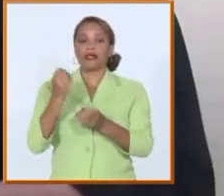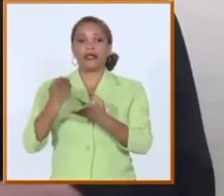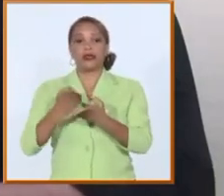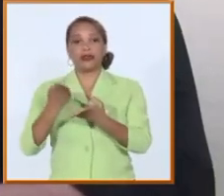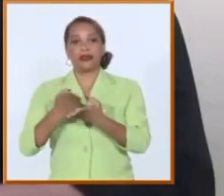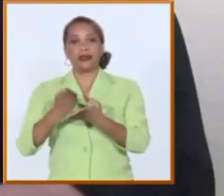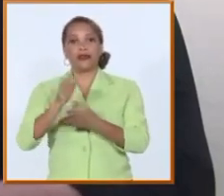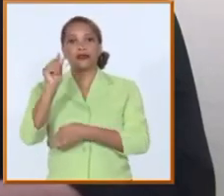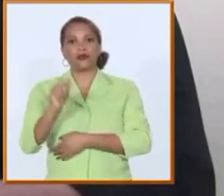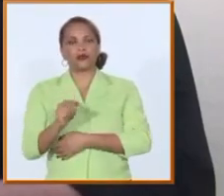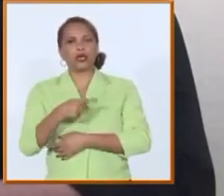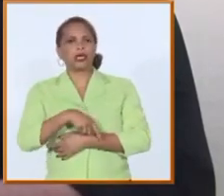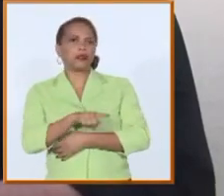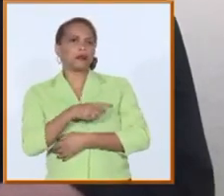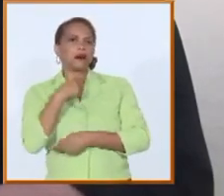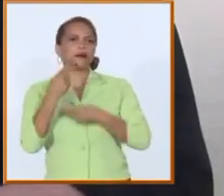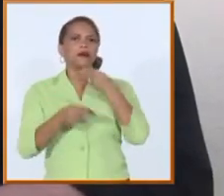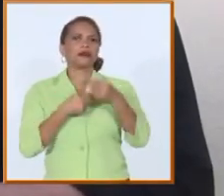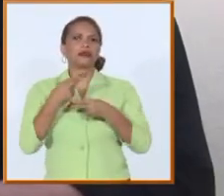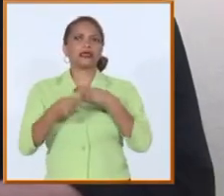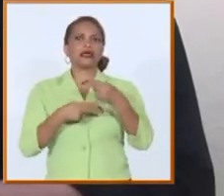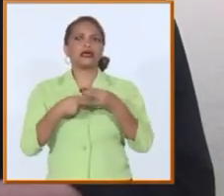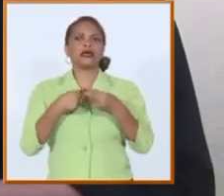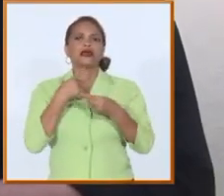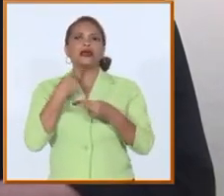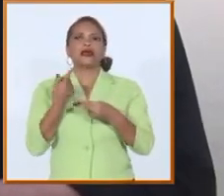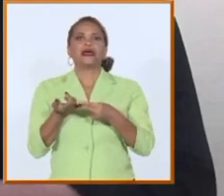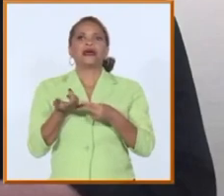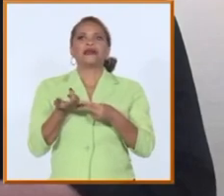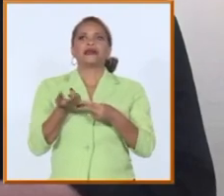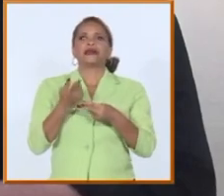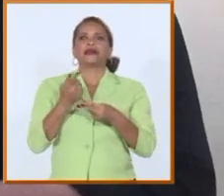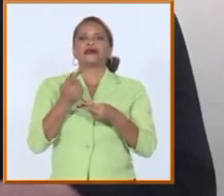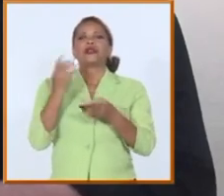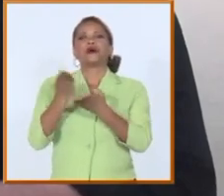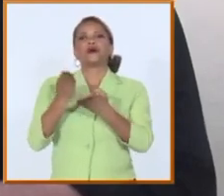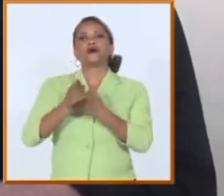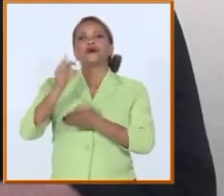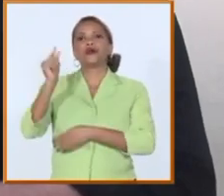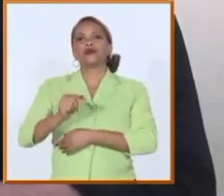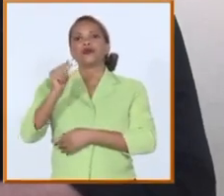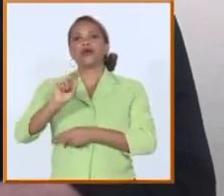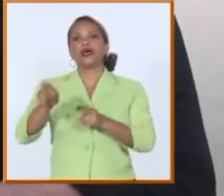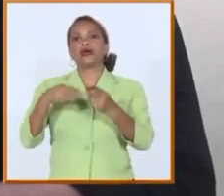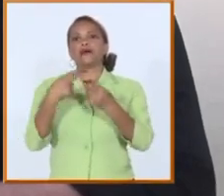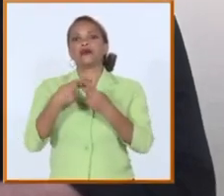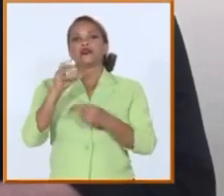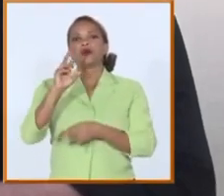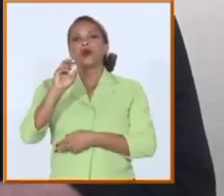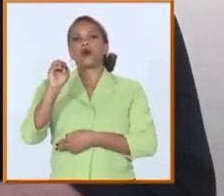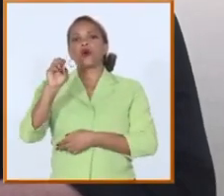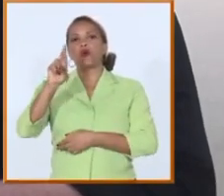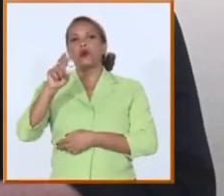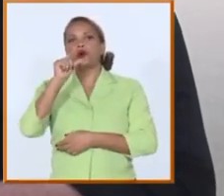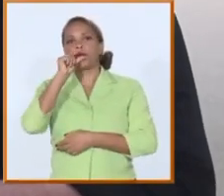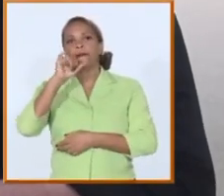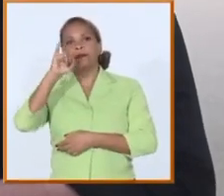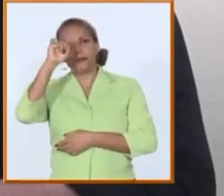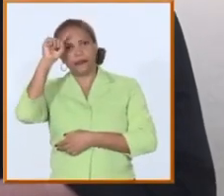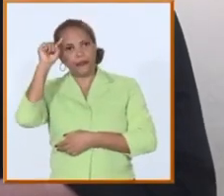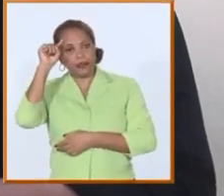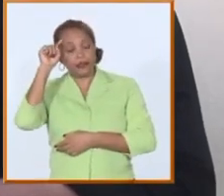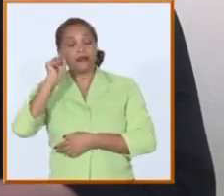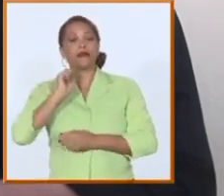en breve estaremos desarrollando o estará desarrollando nuestros estudiantes el evento Orbis en este periodo también